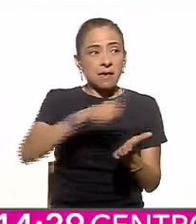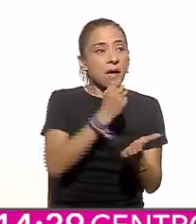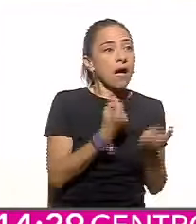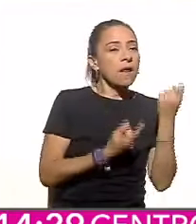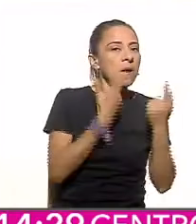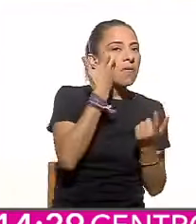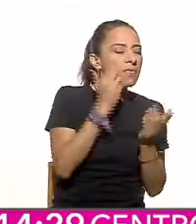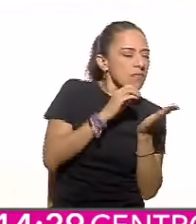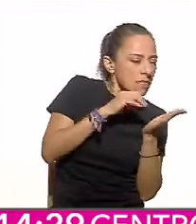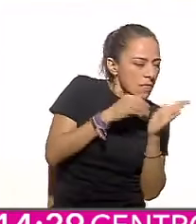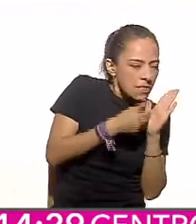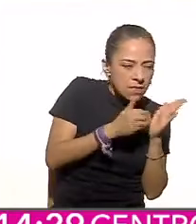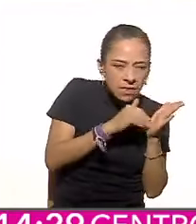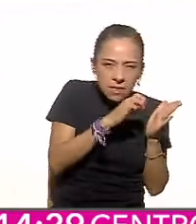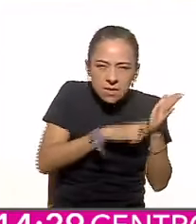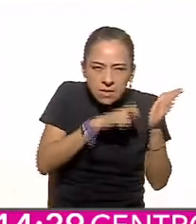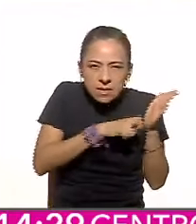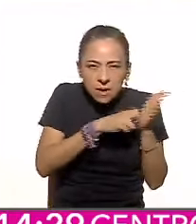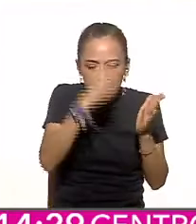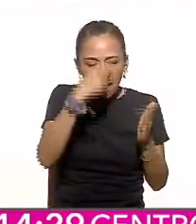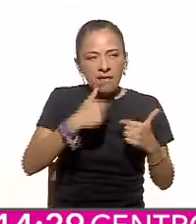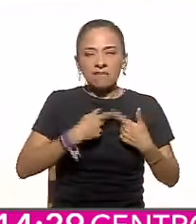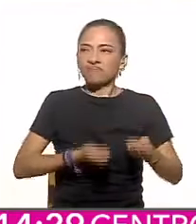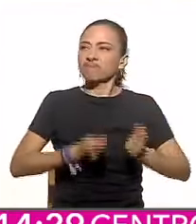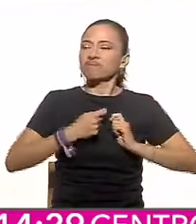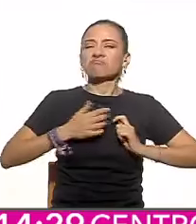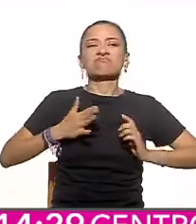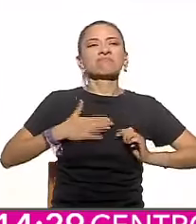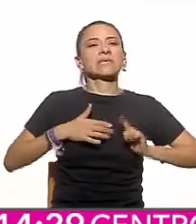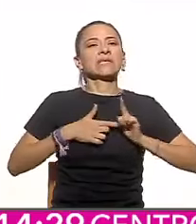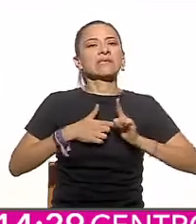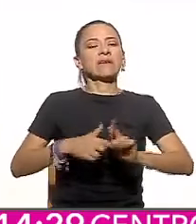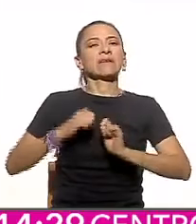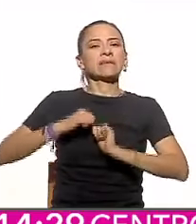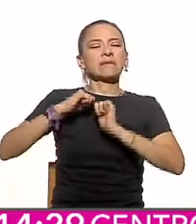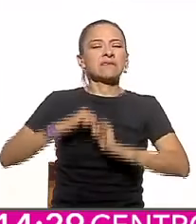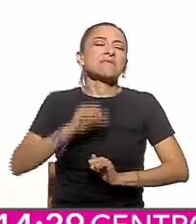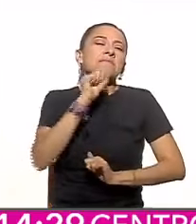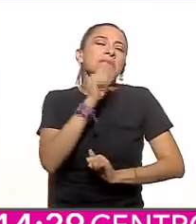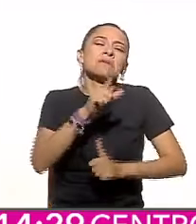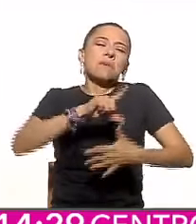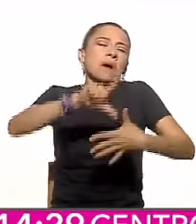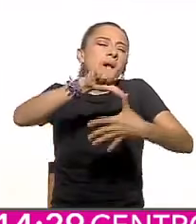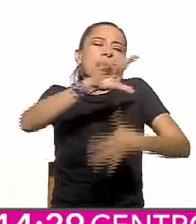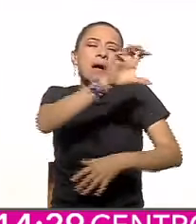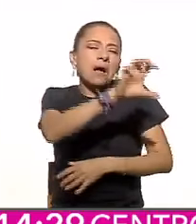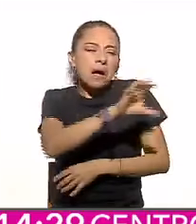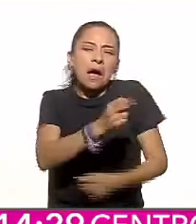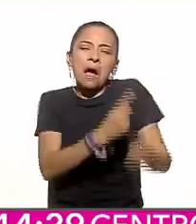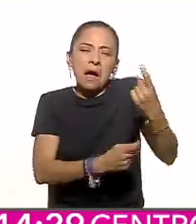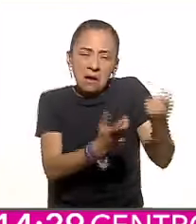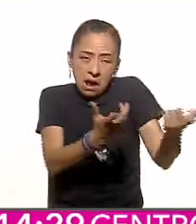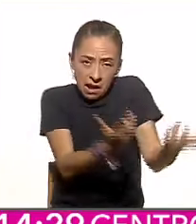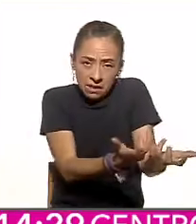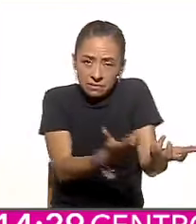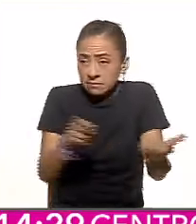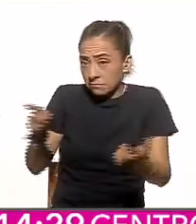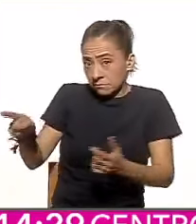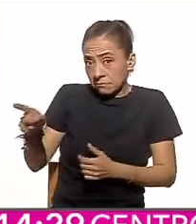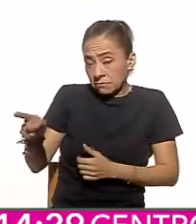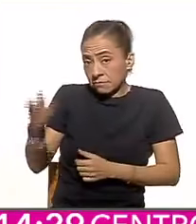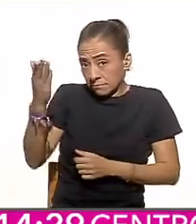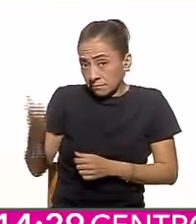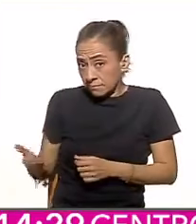como han hecho tantos dirigentes en América Latina, López Obrador cambió la Constitución,